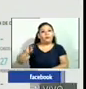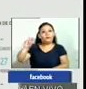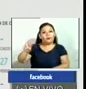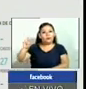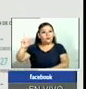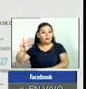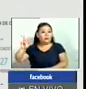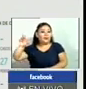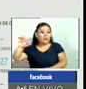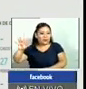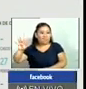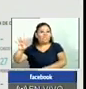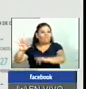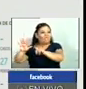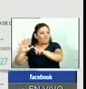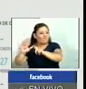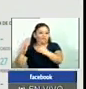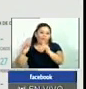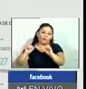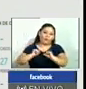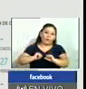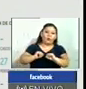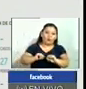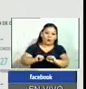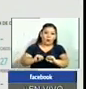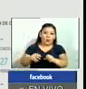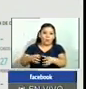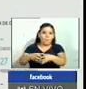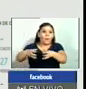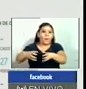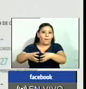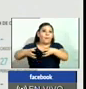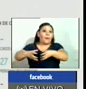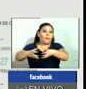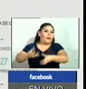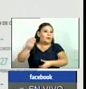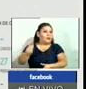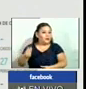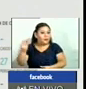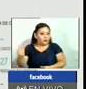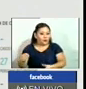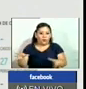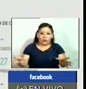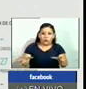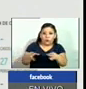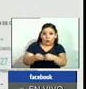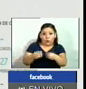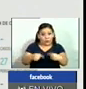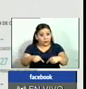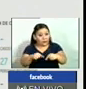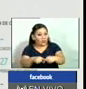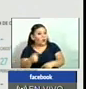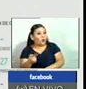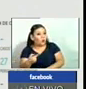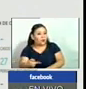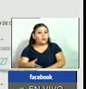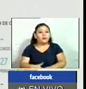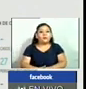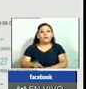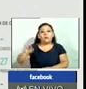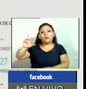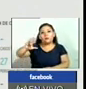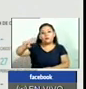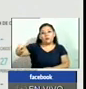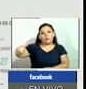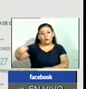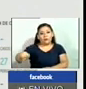235, lastimosamente, pues, han muerto. Esta cifra también va creciendo día con día y el total de casos activos que tenemos a la fecha son 3